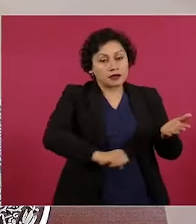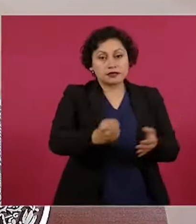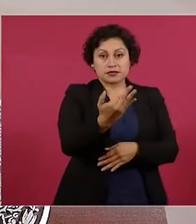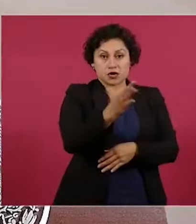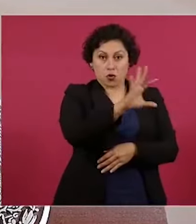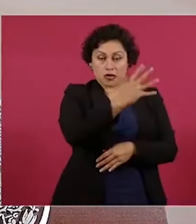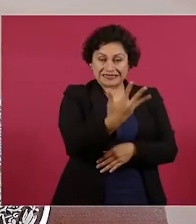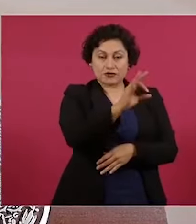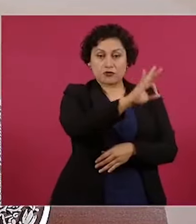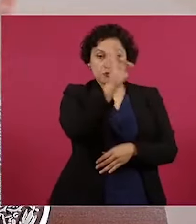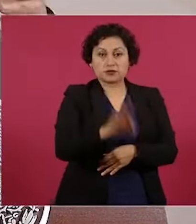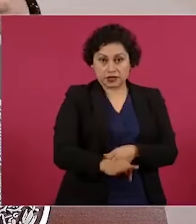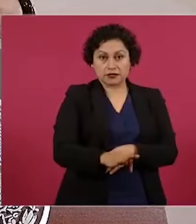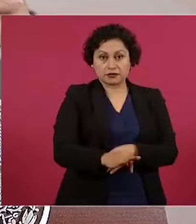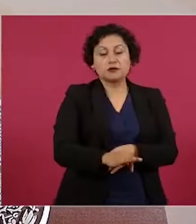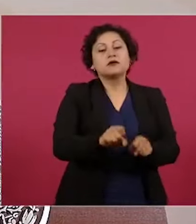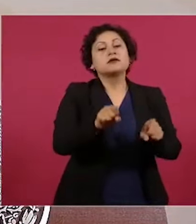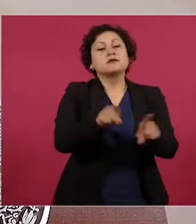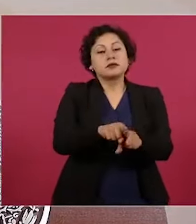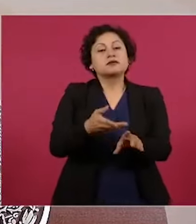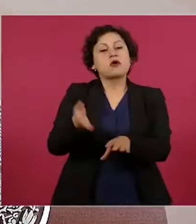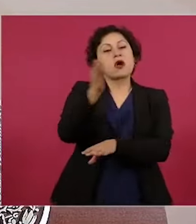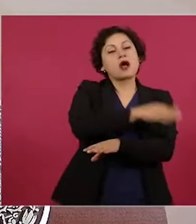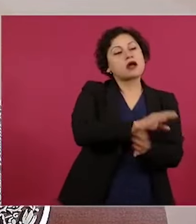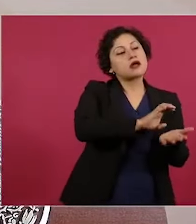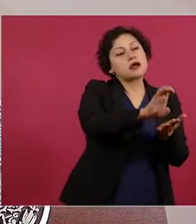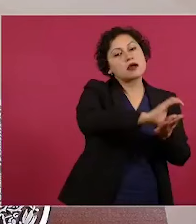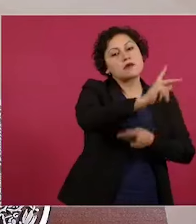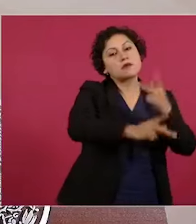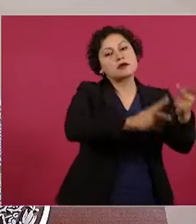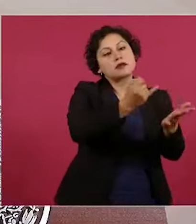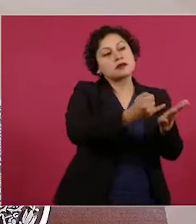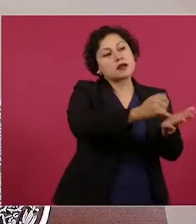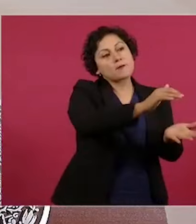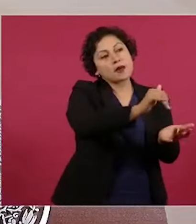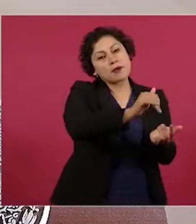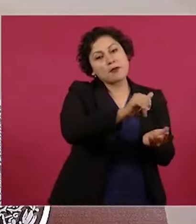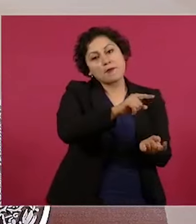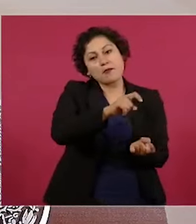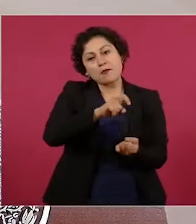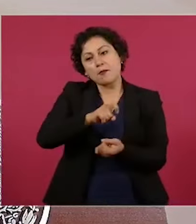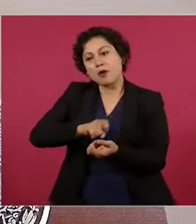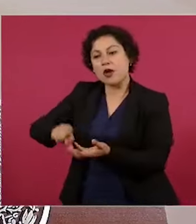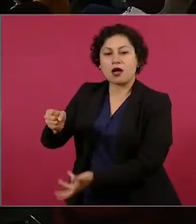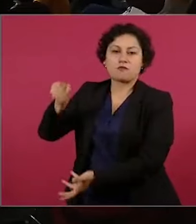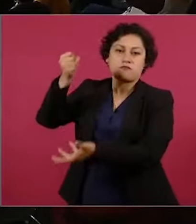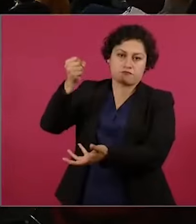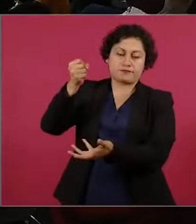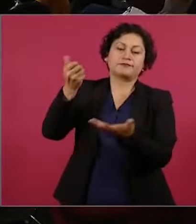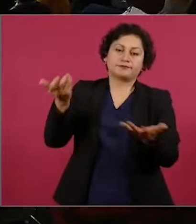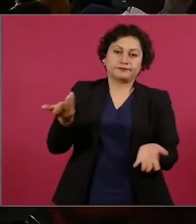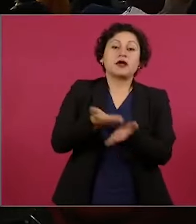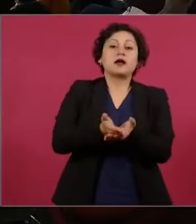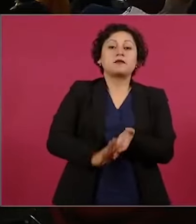créditos que ha otorgado a lo largo de su historia. Son las dos principales fuentes de ingreso. Como efecto de la política salarial que ha impulsado el presidente,